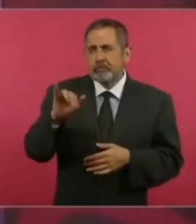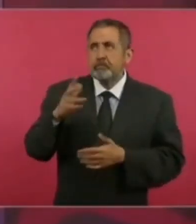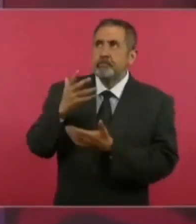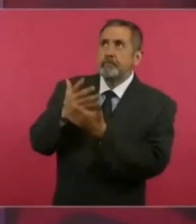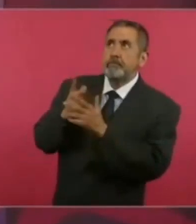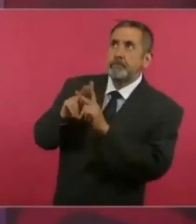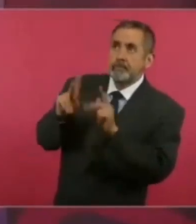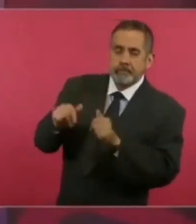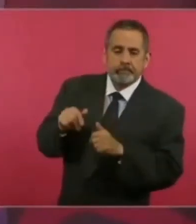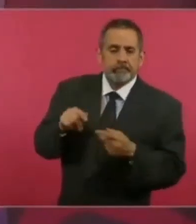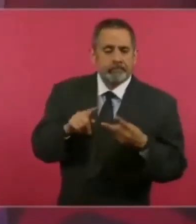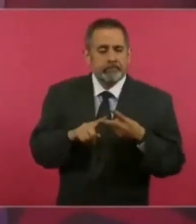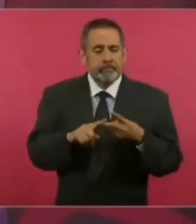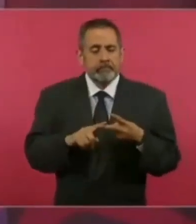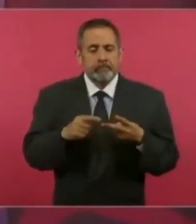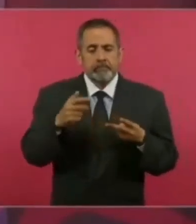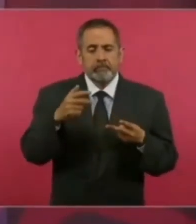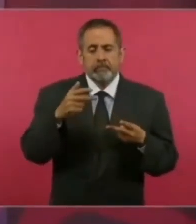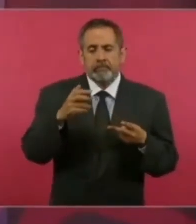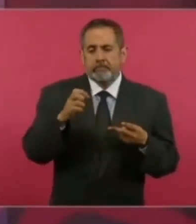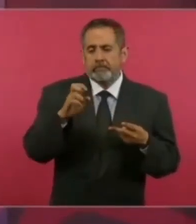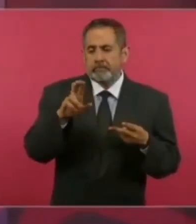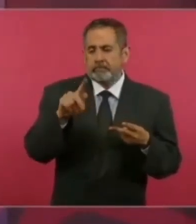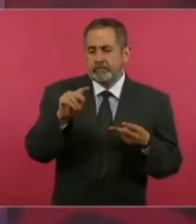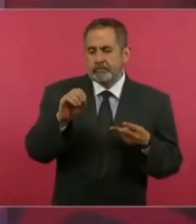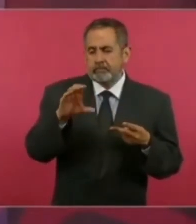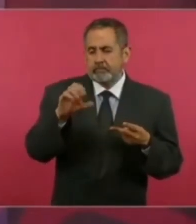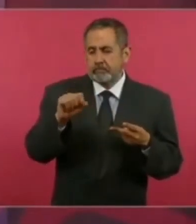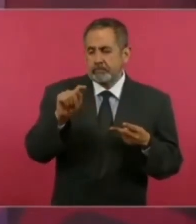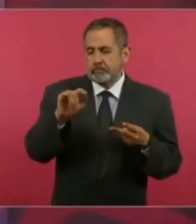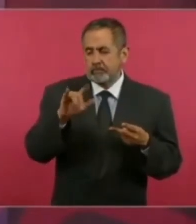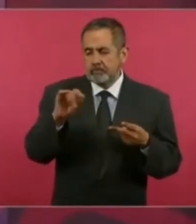que Berto Castillo que en paz descanse